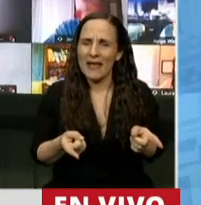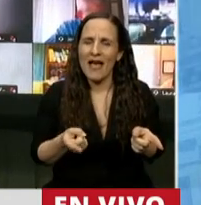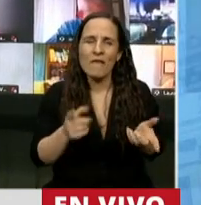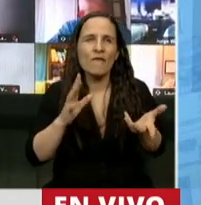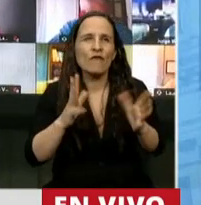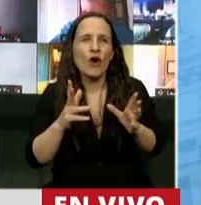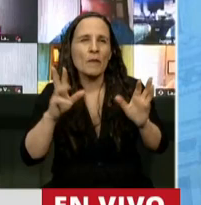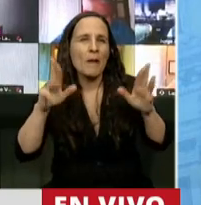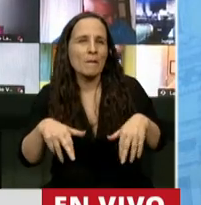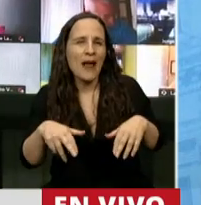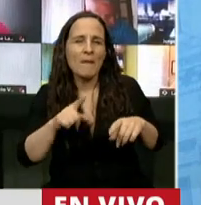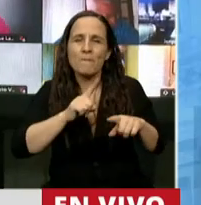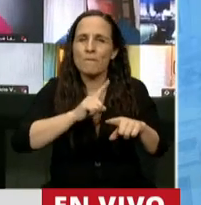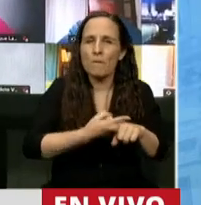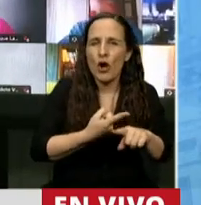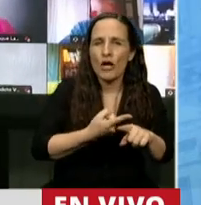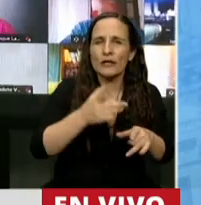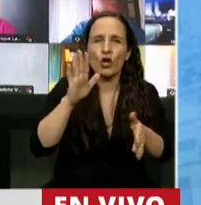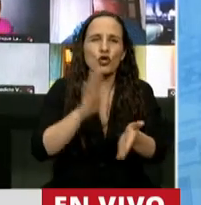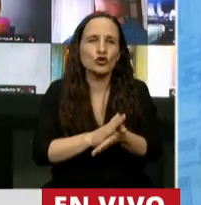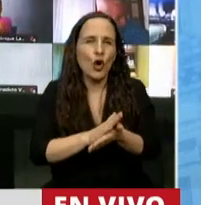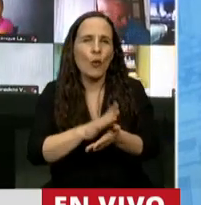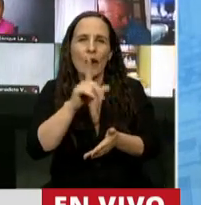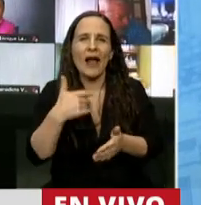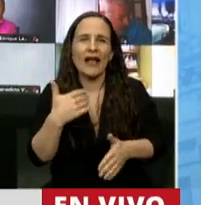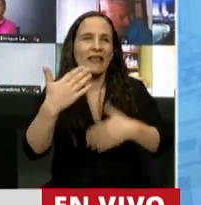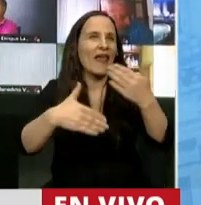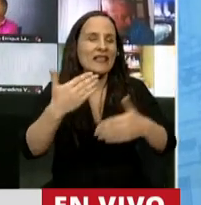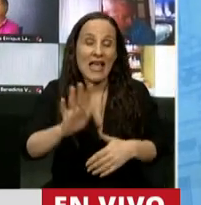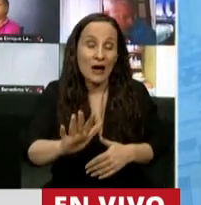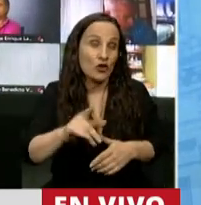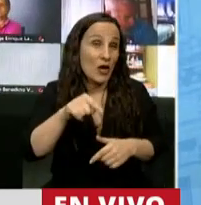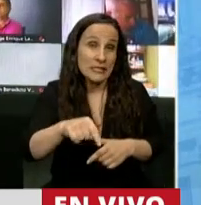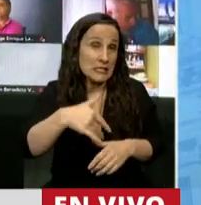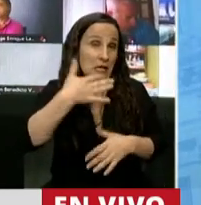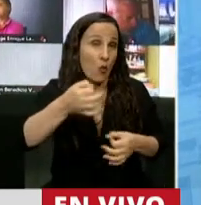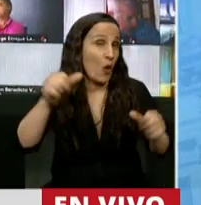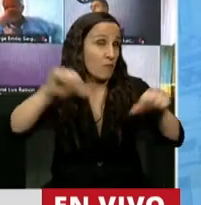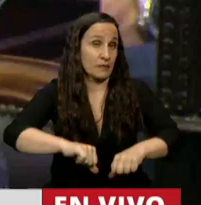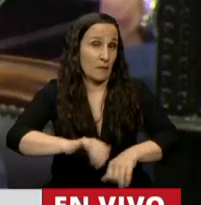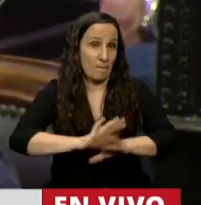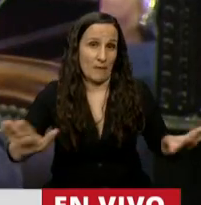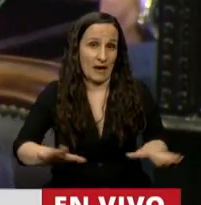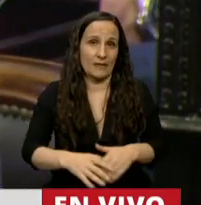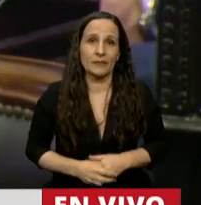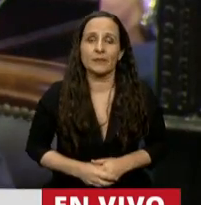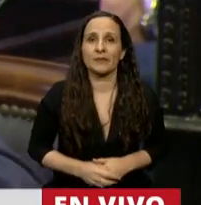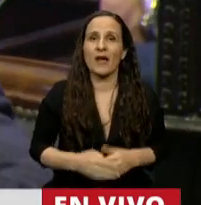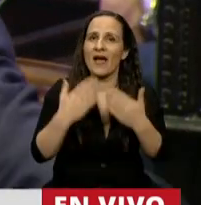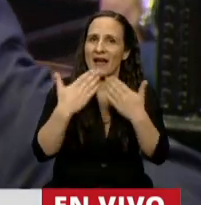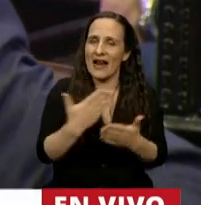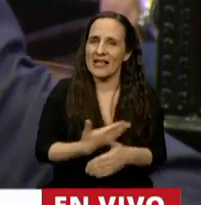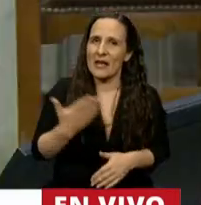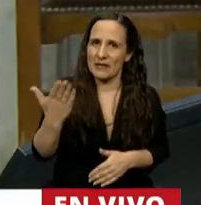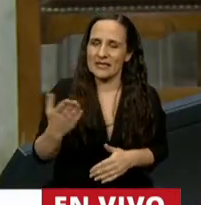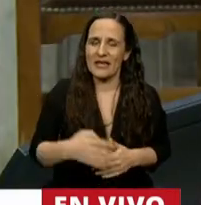política y del desarrollo para el país, es suicida. Gracias, señor Presidente. Muchas